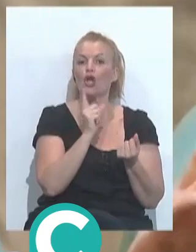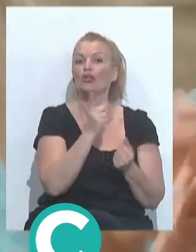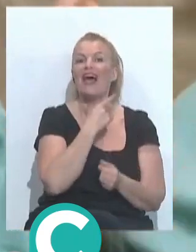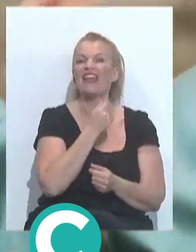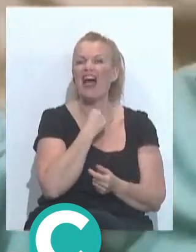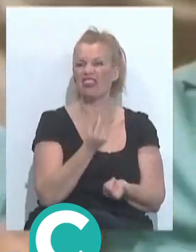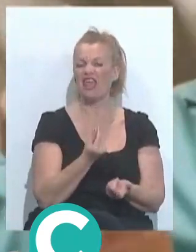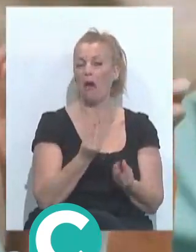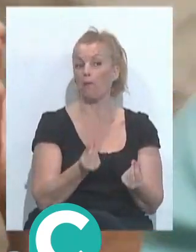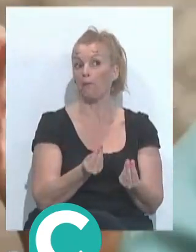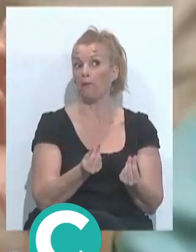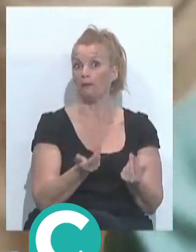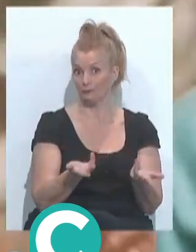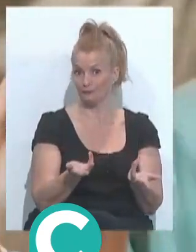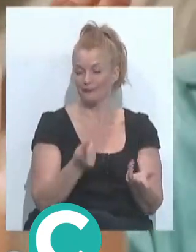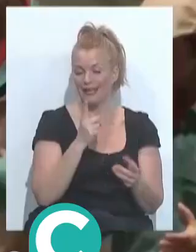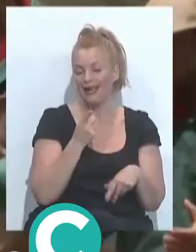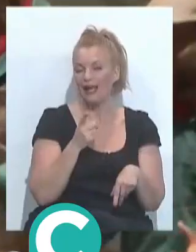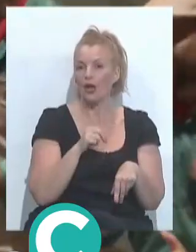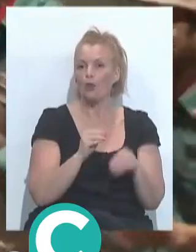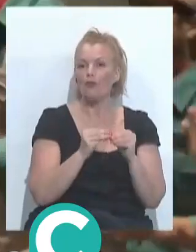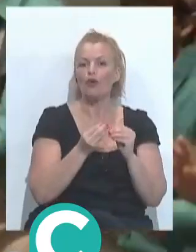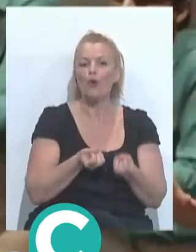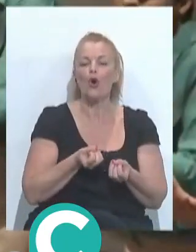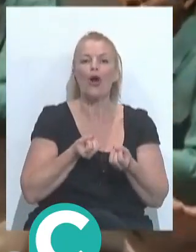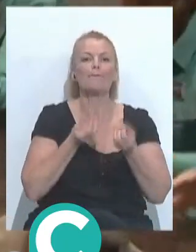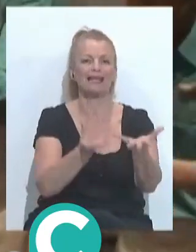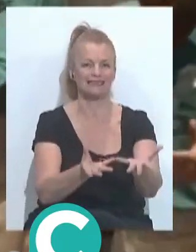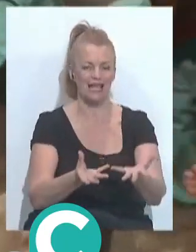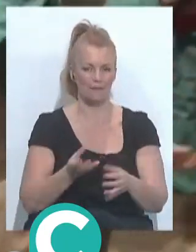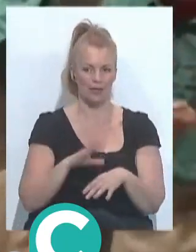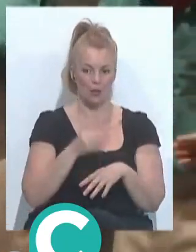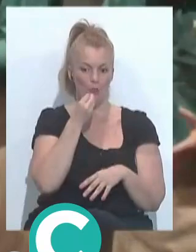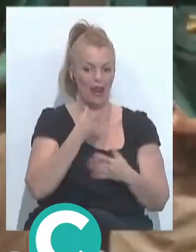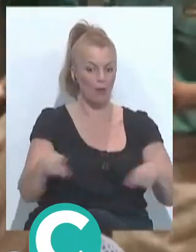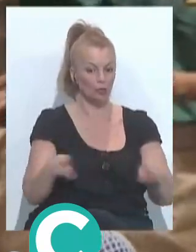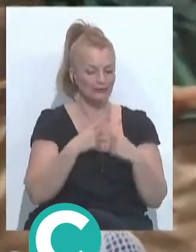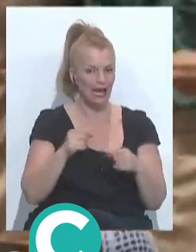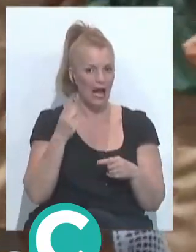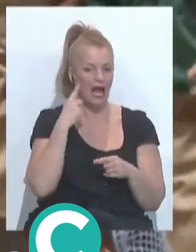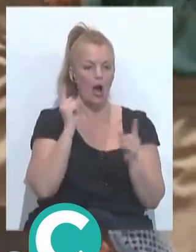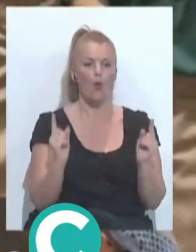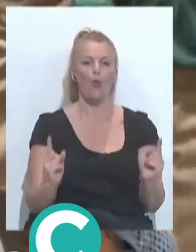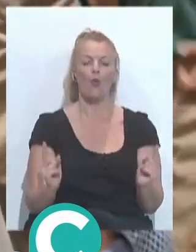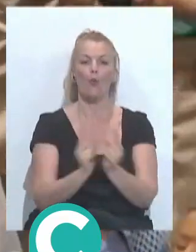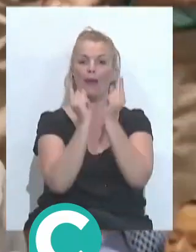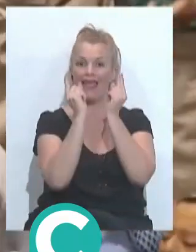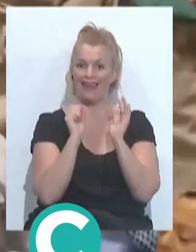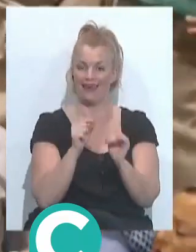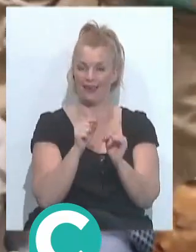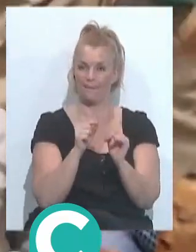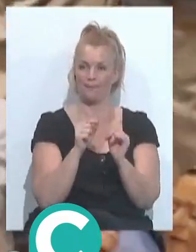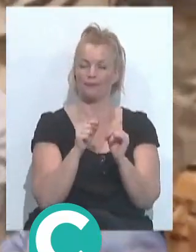en Chirigota... de cantarnos lo mismo una letra, una música que... si tú tienes una buena música de cuplé y tienes el afinado